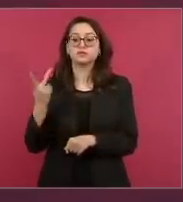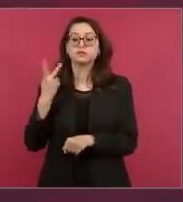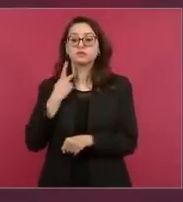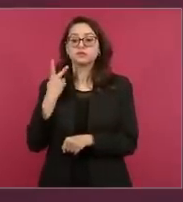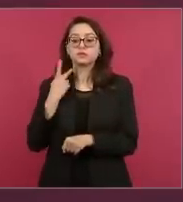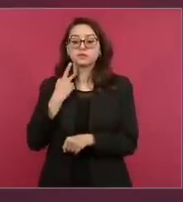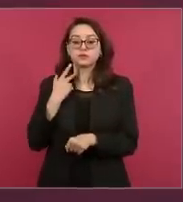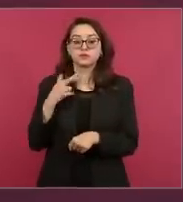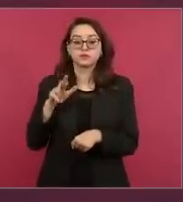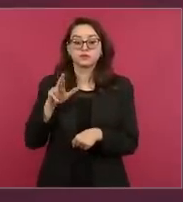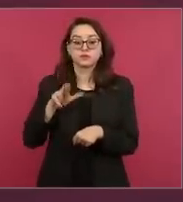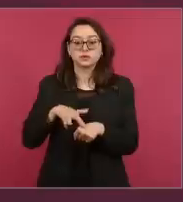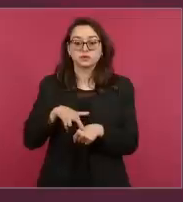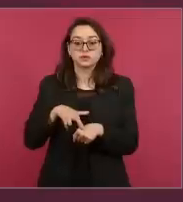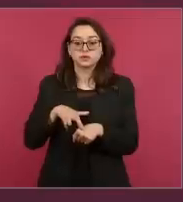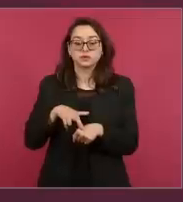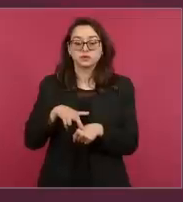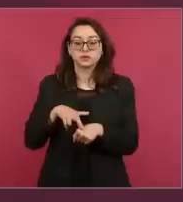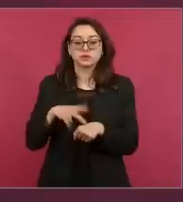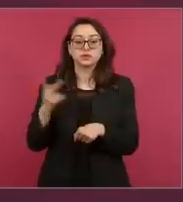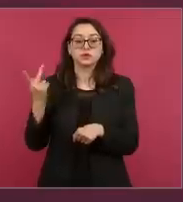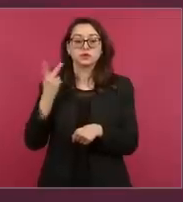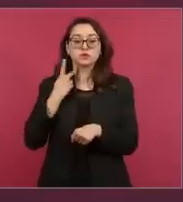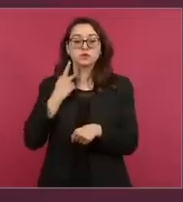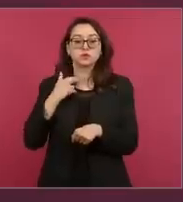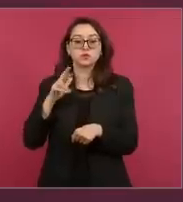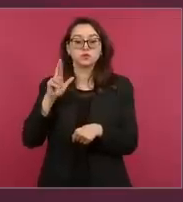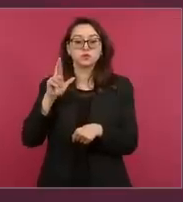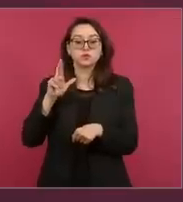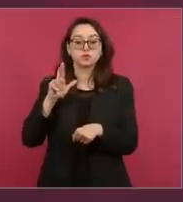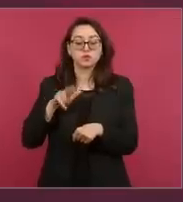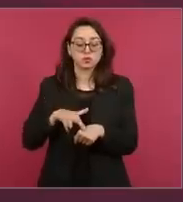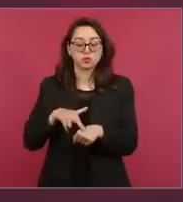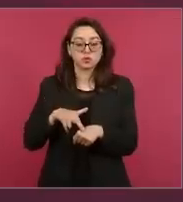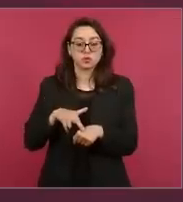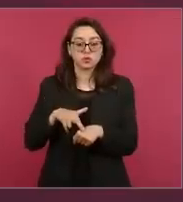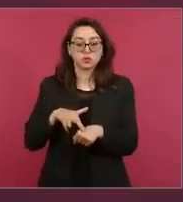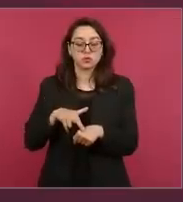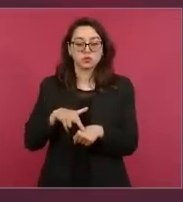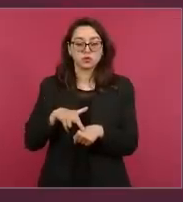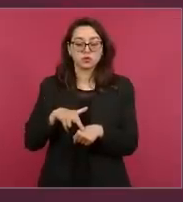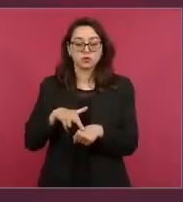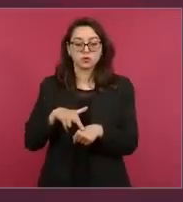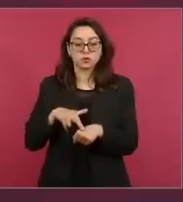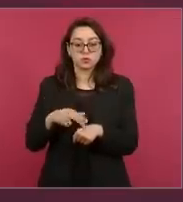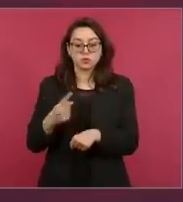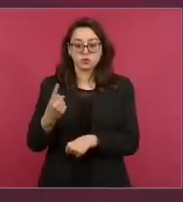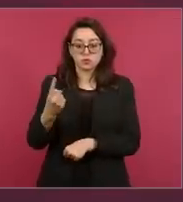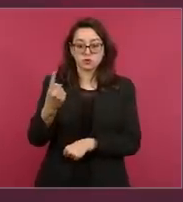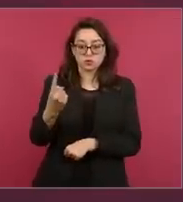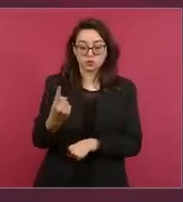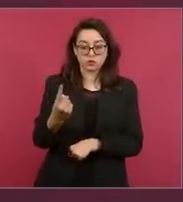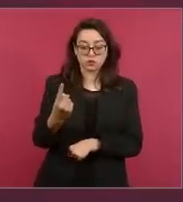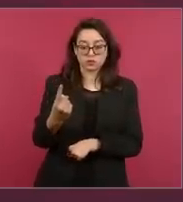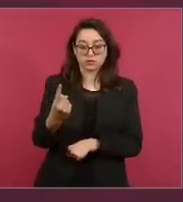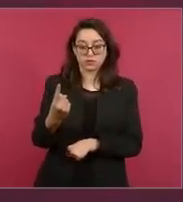autodeclaró